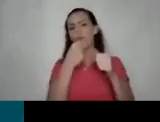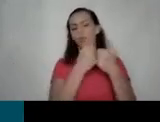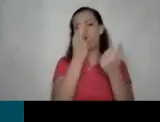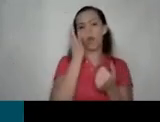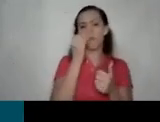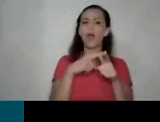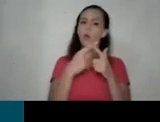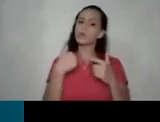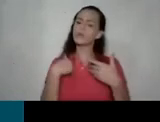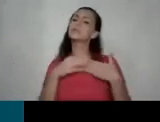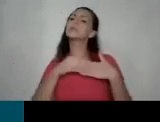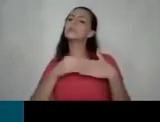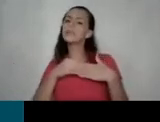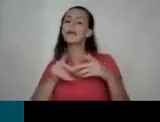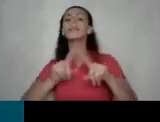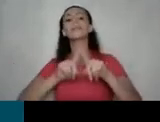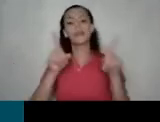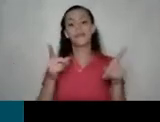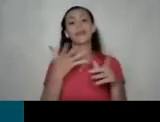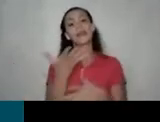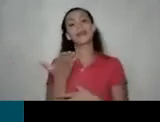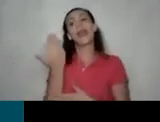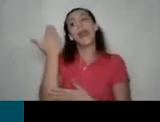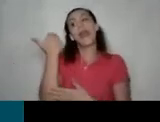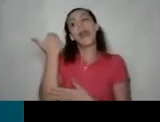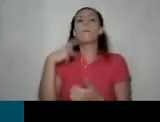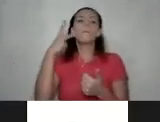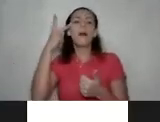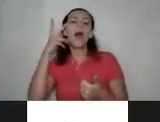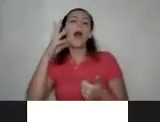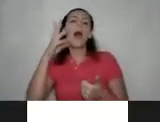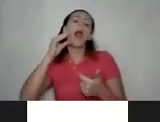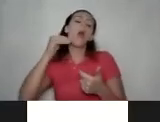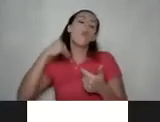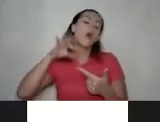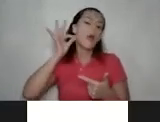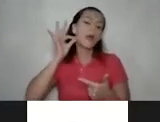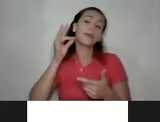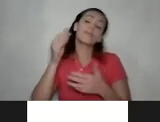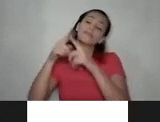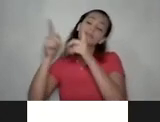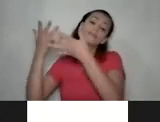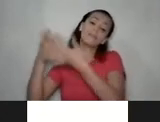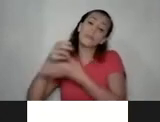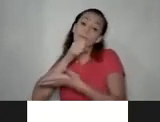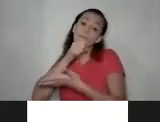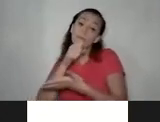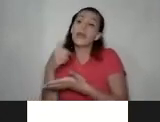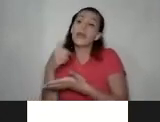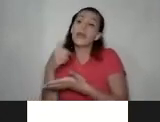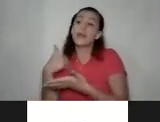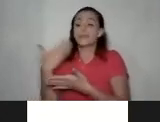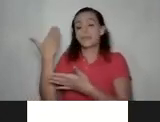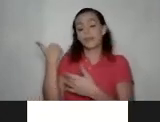tenemos por supuesto una sensibilidad diferente que la que de pronto nuestros padres abuelos y demás y abuelas pues han tenido